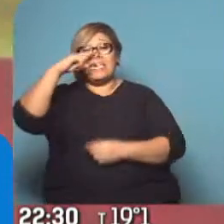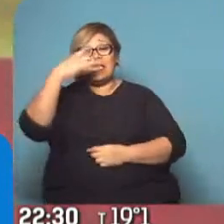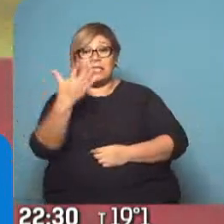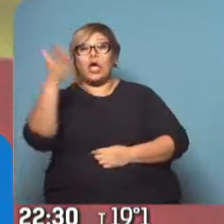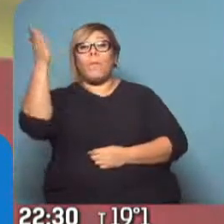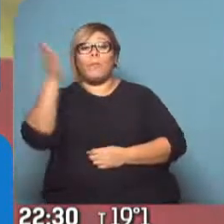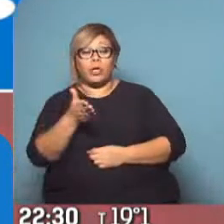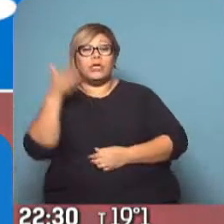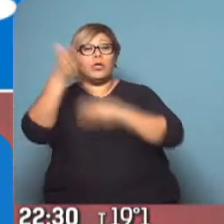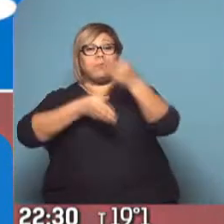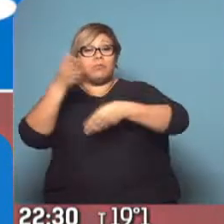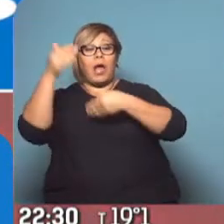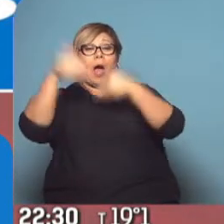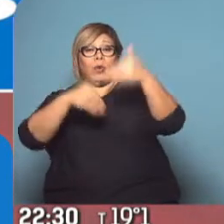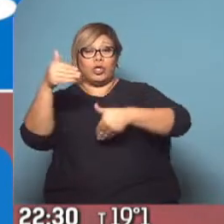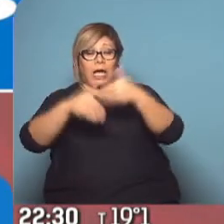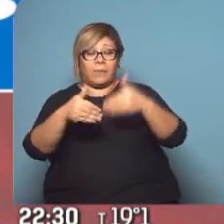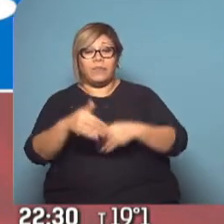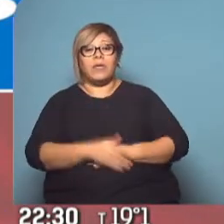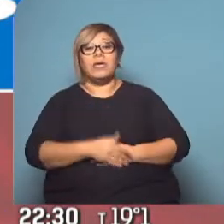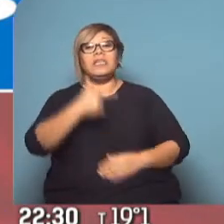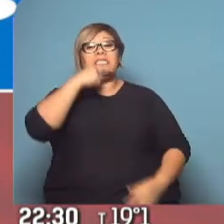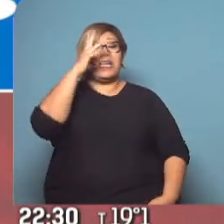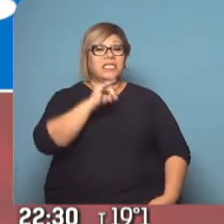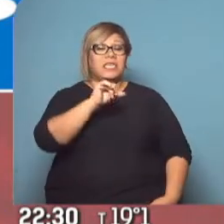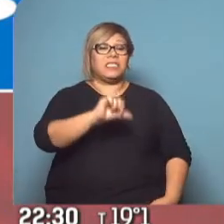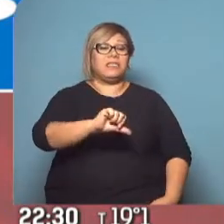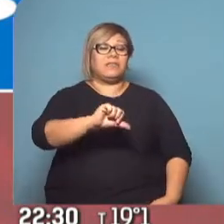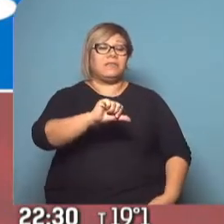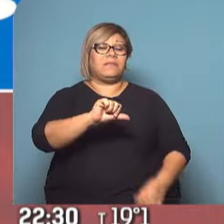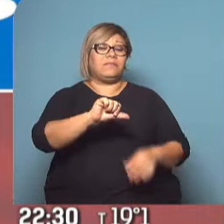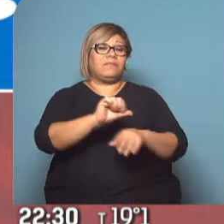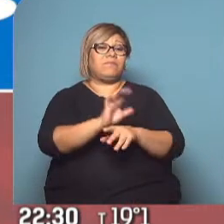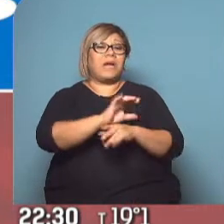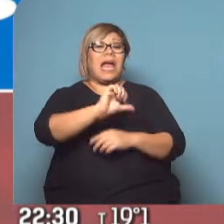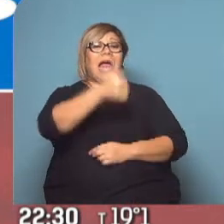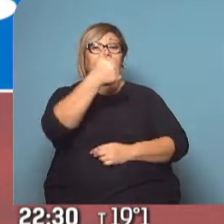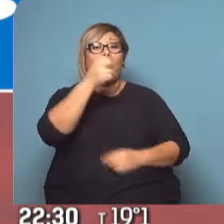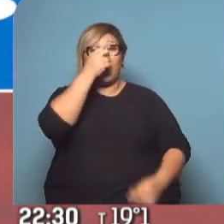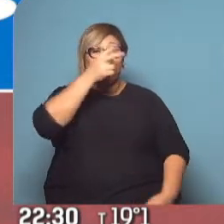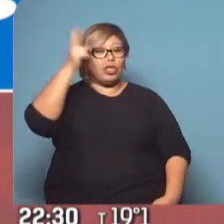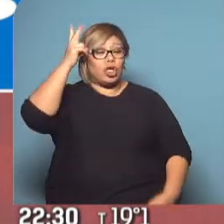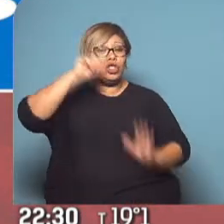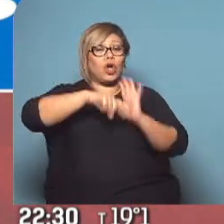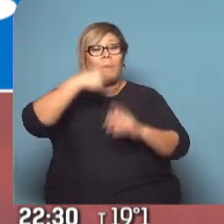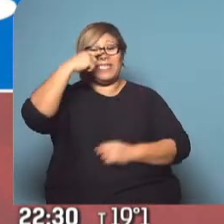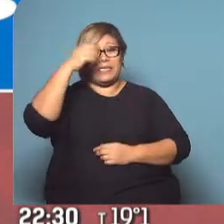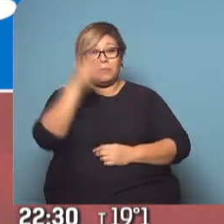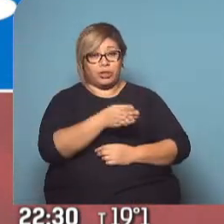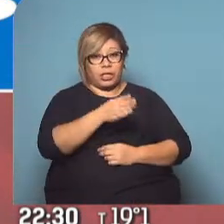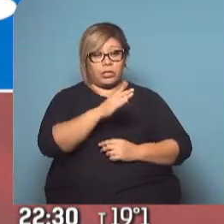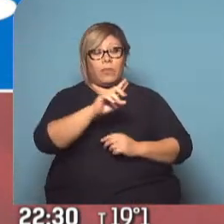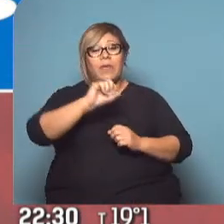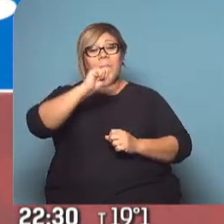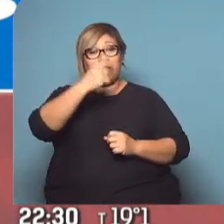impuso con el 28,7% de los votos, alcanzando 123 escaños en el Parlamento, seguido por el Partido Popular,